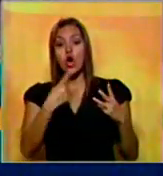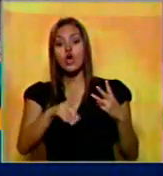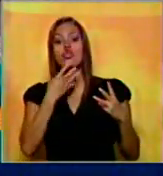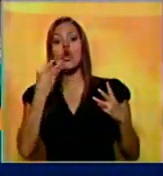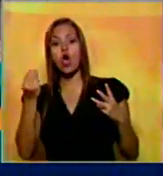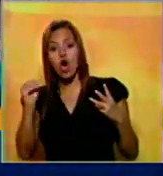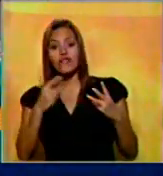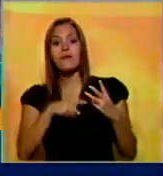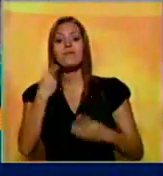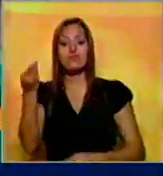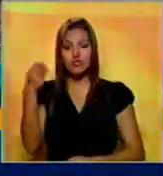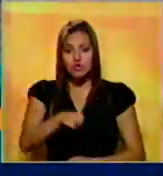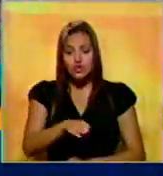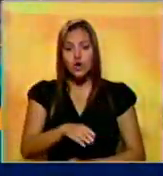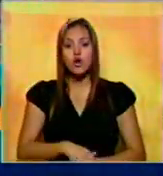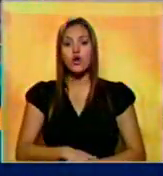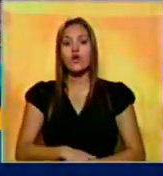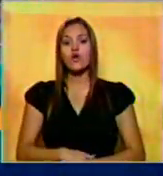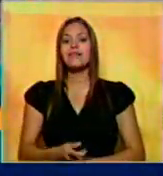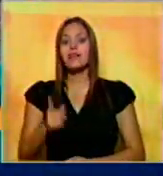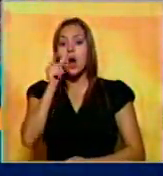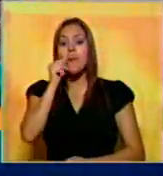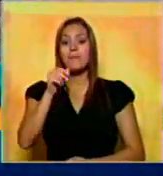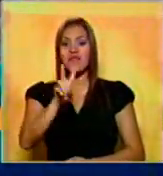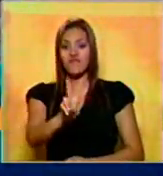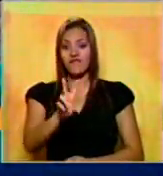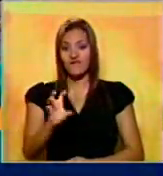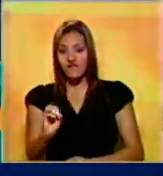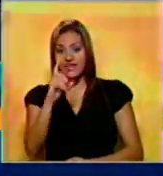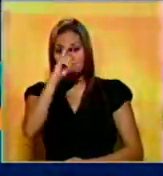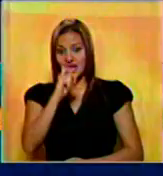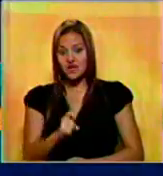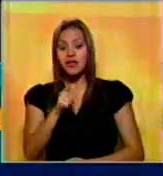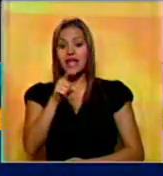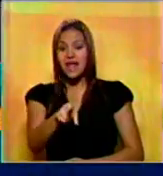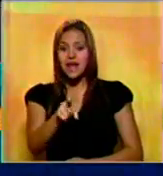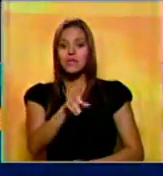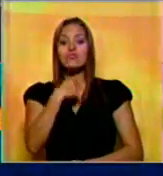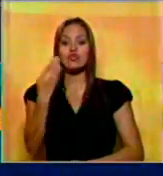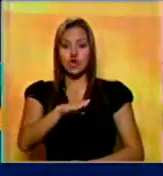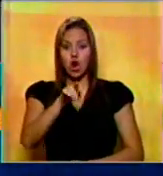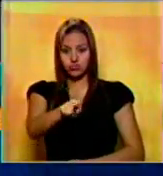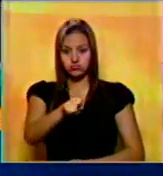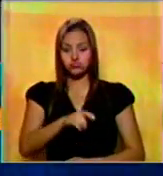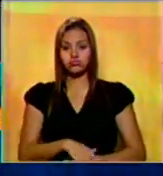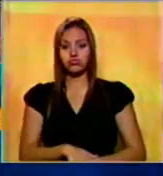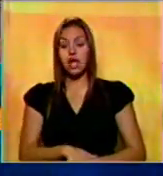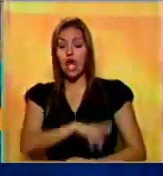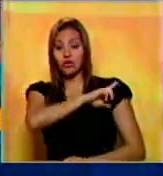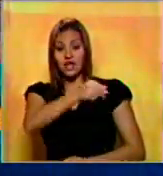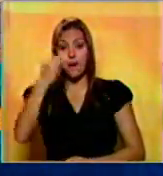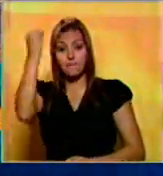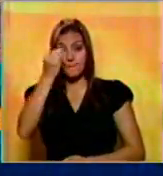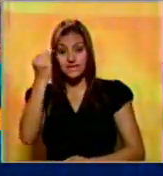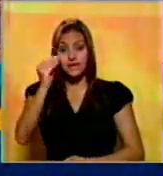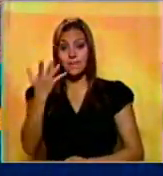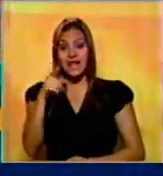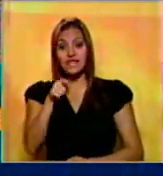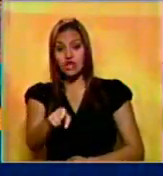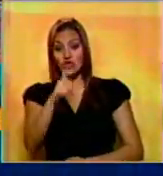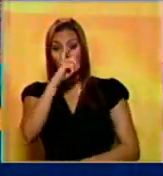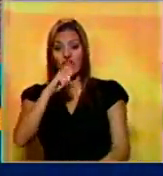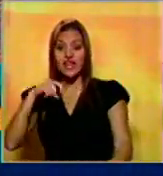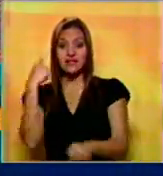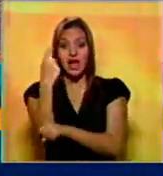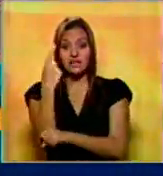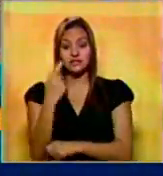falleció en el tiroteo fue identificado como Jason Sánchez Brion, de 20 años, quien murió en el lugar. Las autoridades manejan como móvil del hecho la